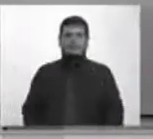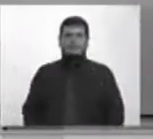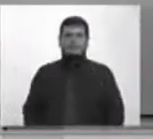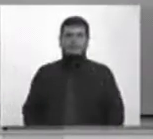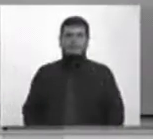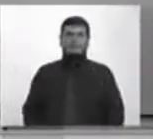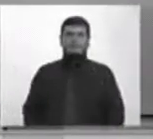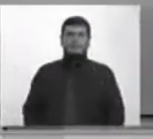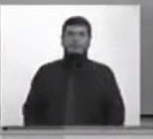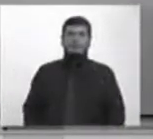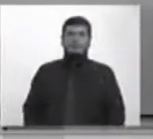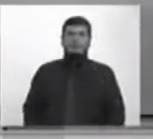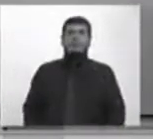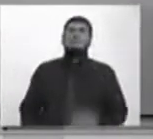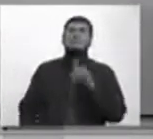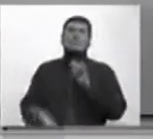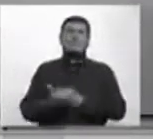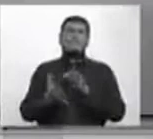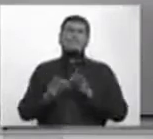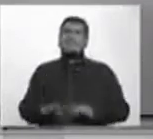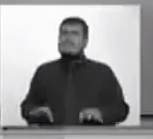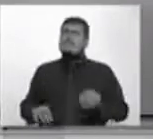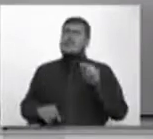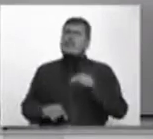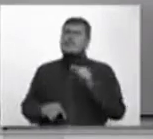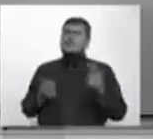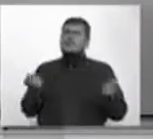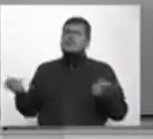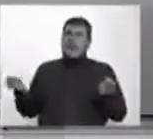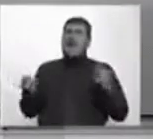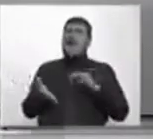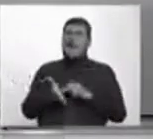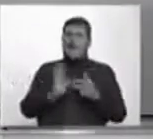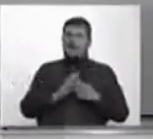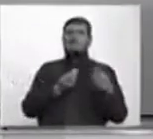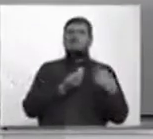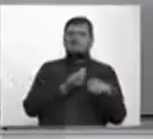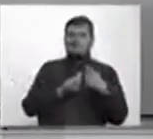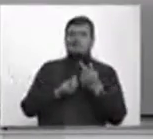Este es un principio que mueve la estrategia de la mafia.